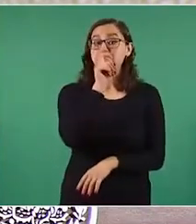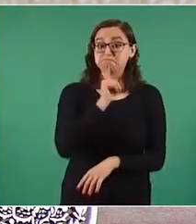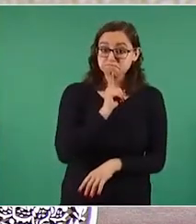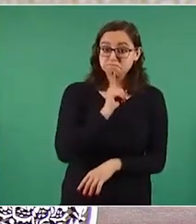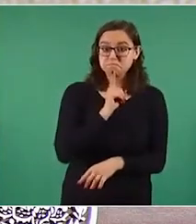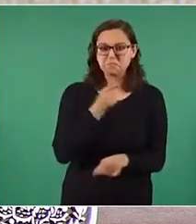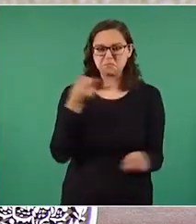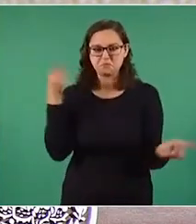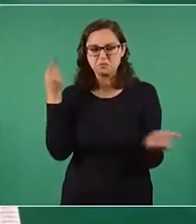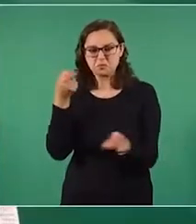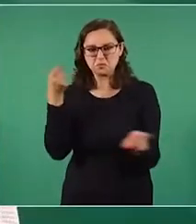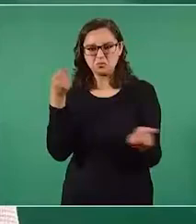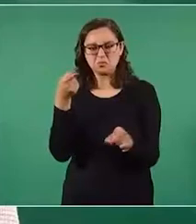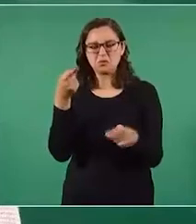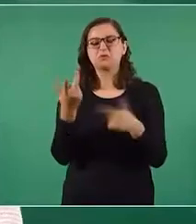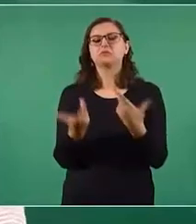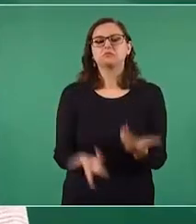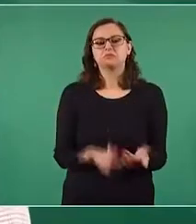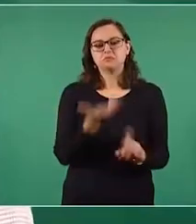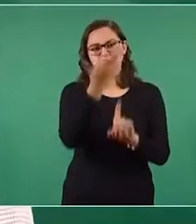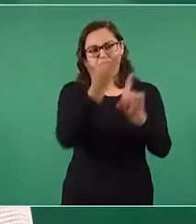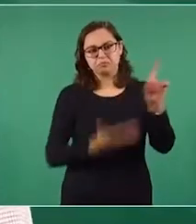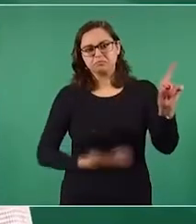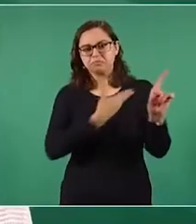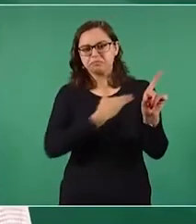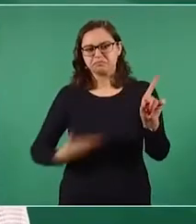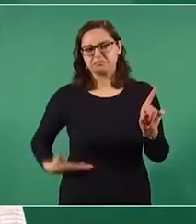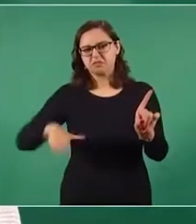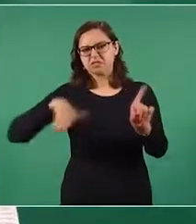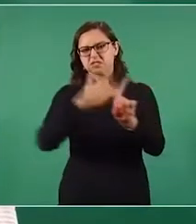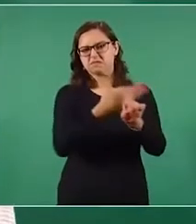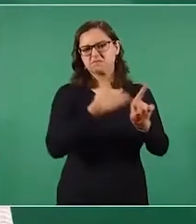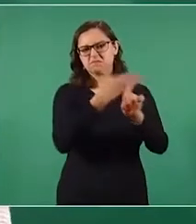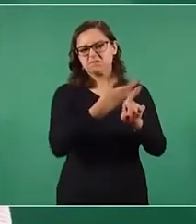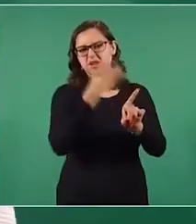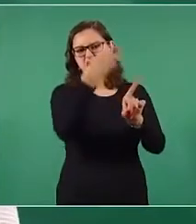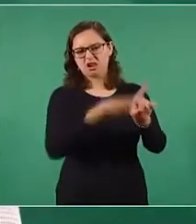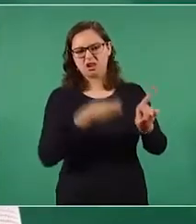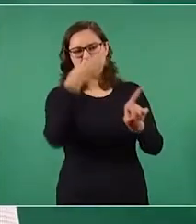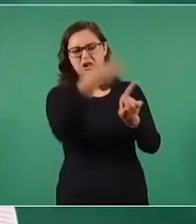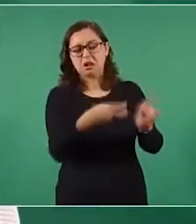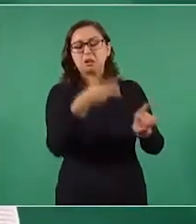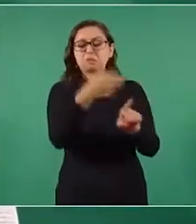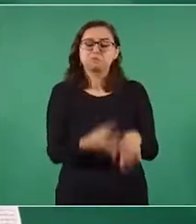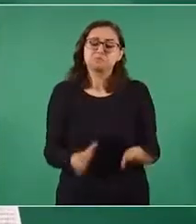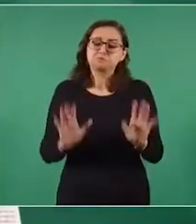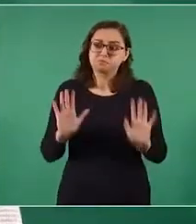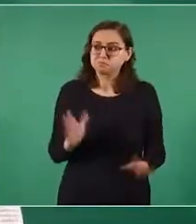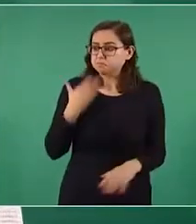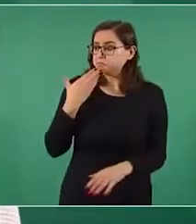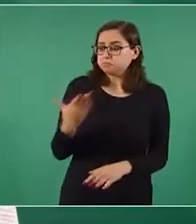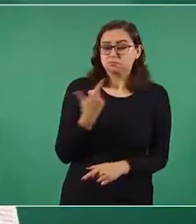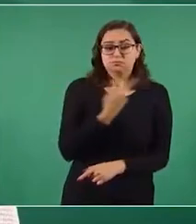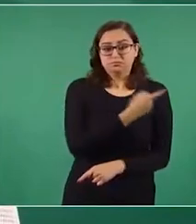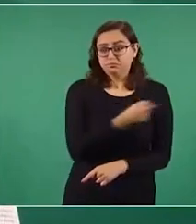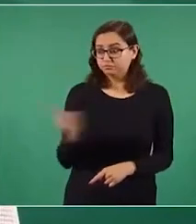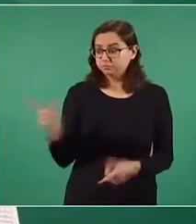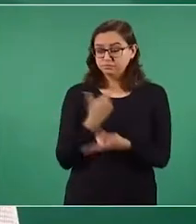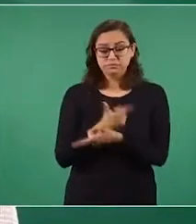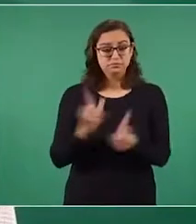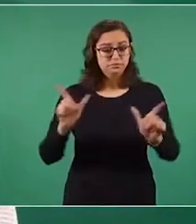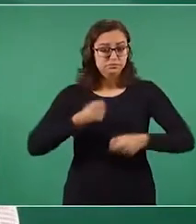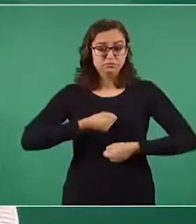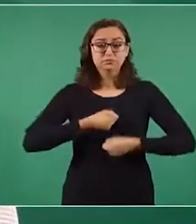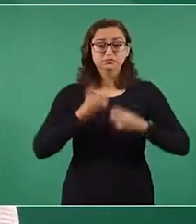denostar y ofender la figura presidencial. Este gobierno garantiza la libertad de expresión y el